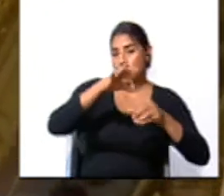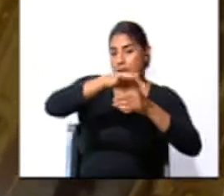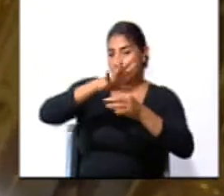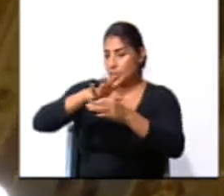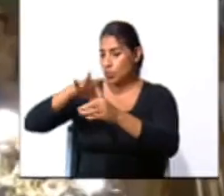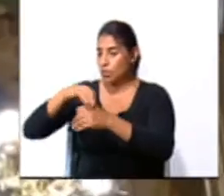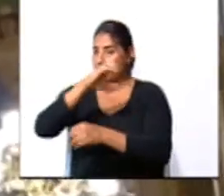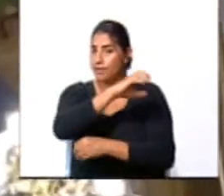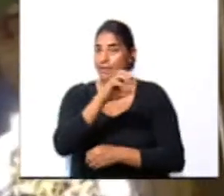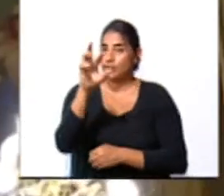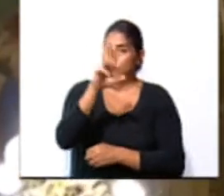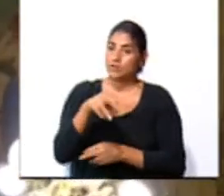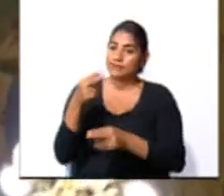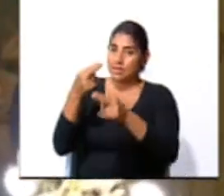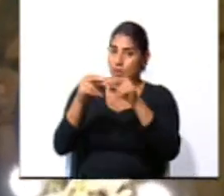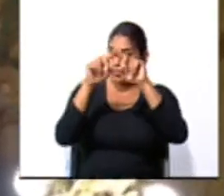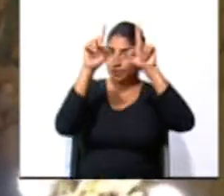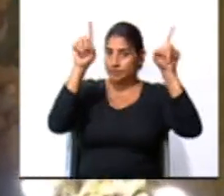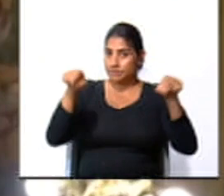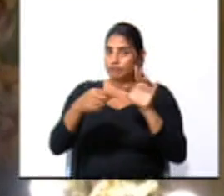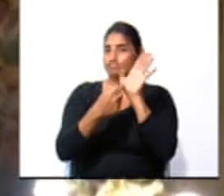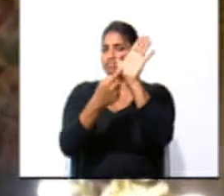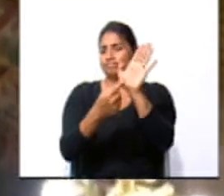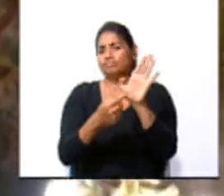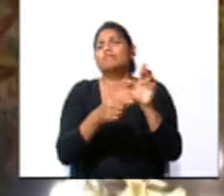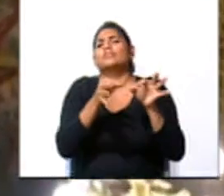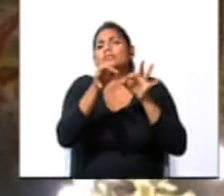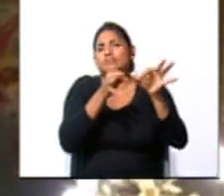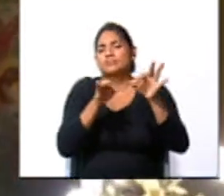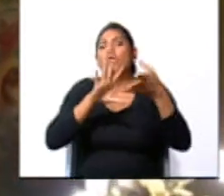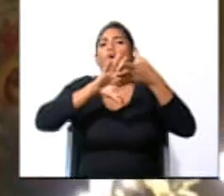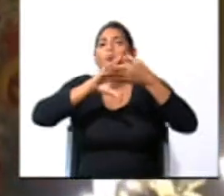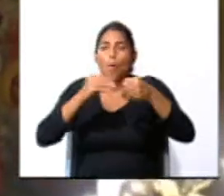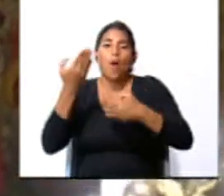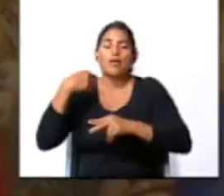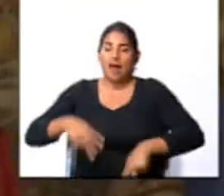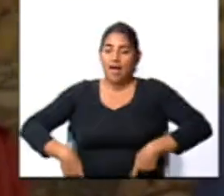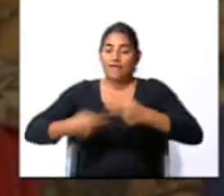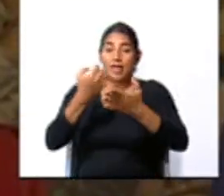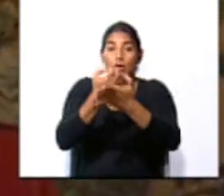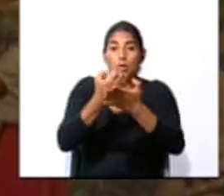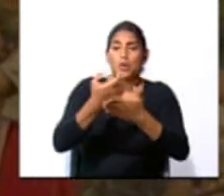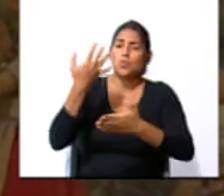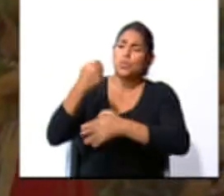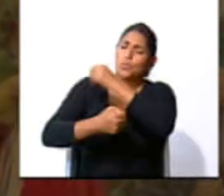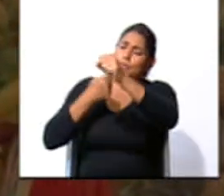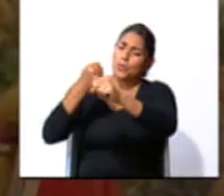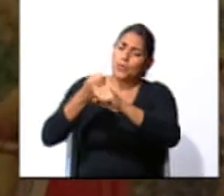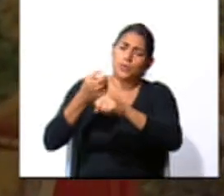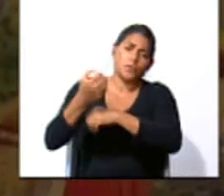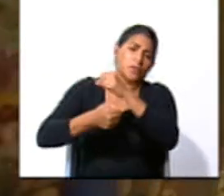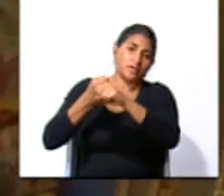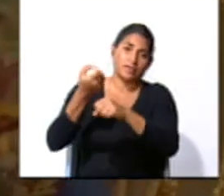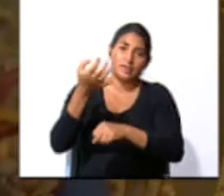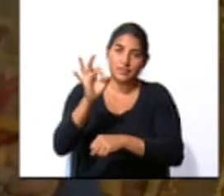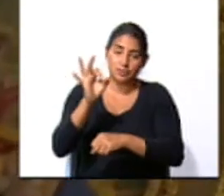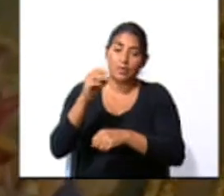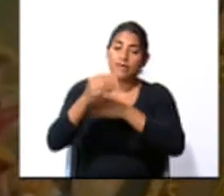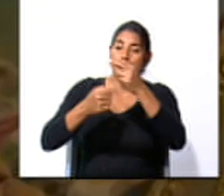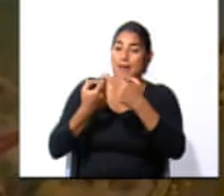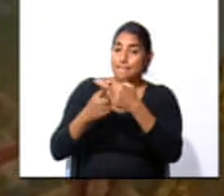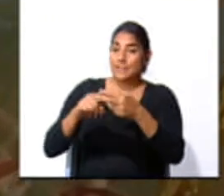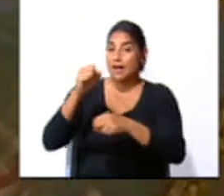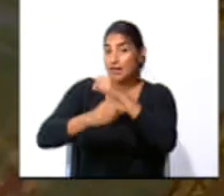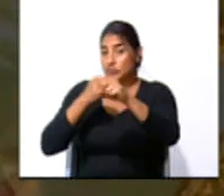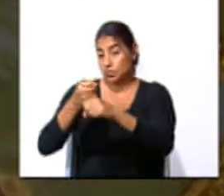de Costa Rica. Esta obra describe la vida económica del país en una segunda parte del siglo XIX y las primeras décadas del